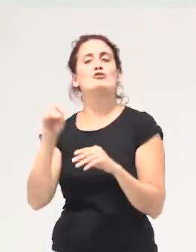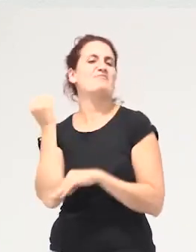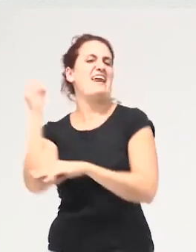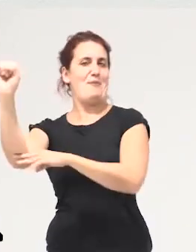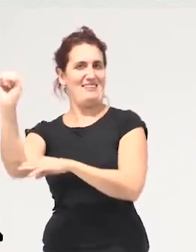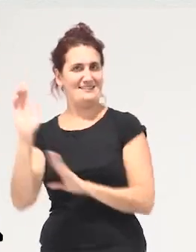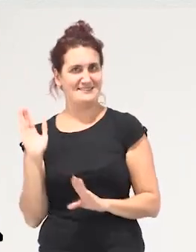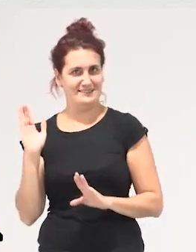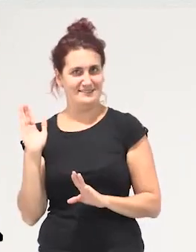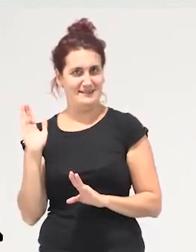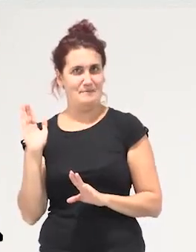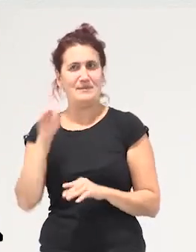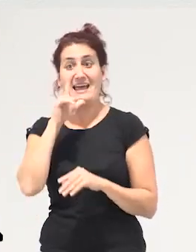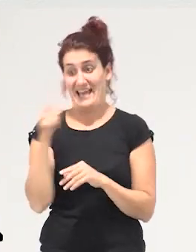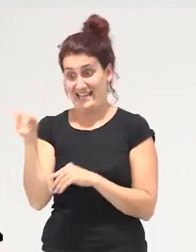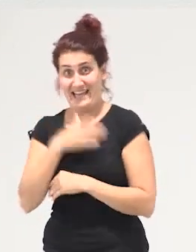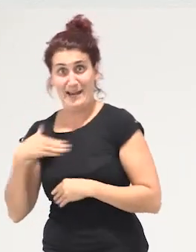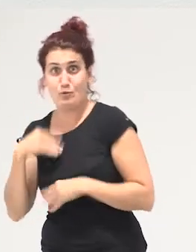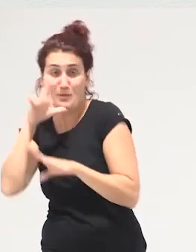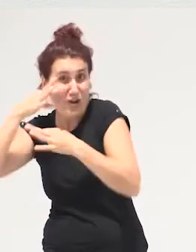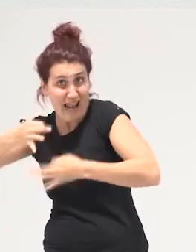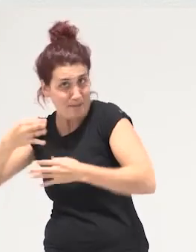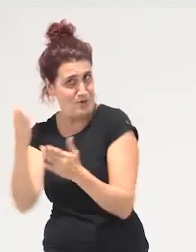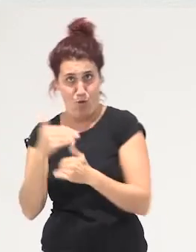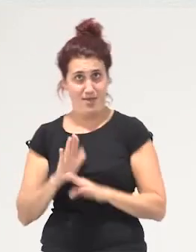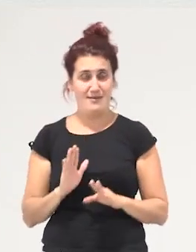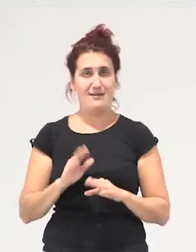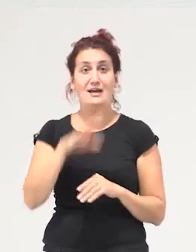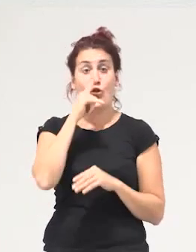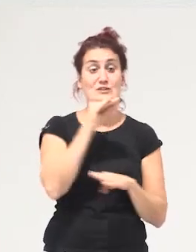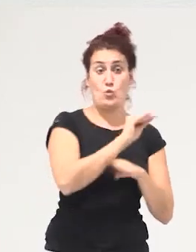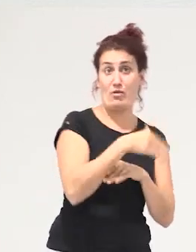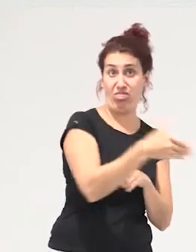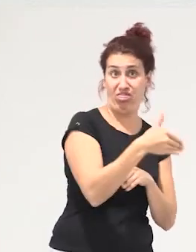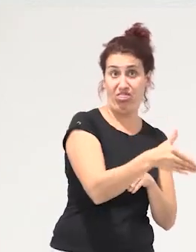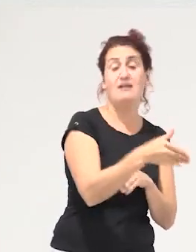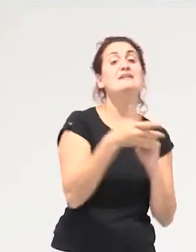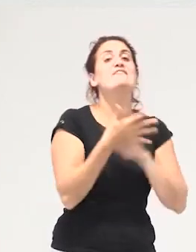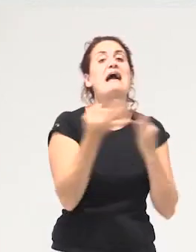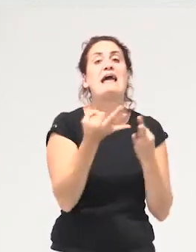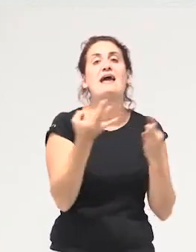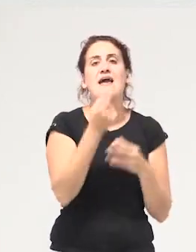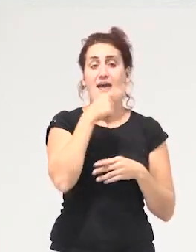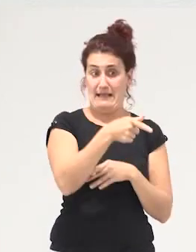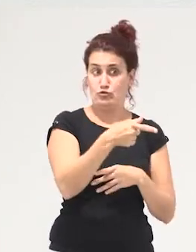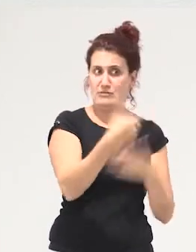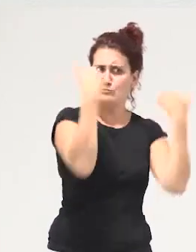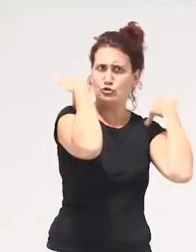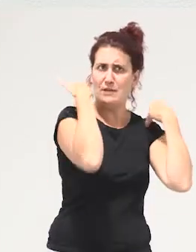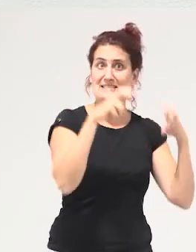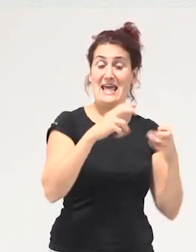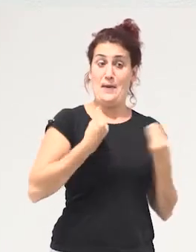son los que querríamos pero no son los que hay en general entonces cuidados en precario son los que se hacen cargo de